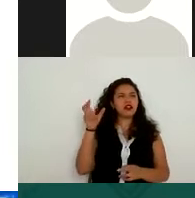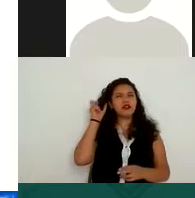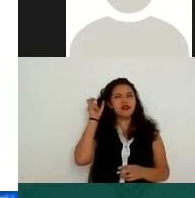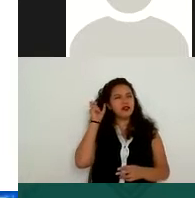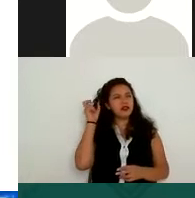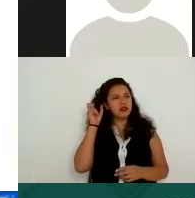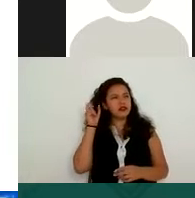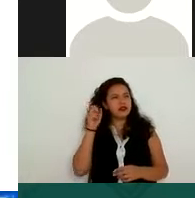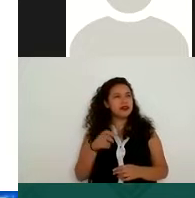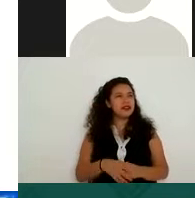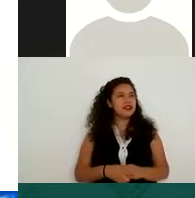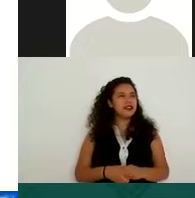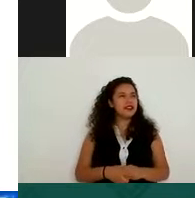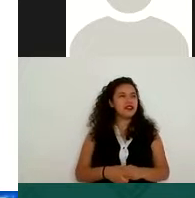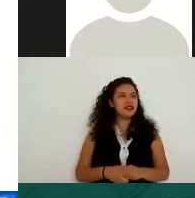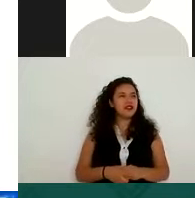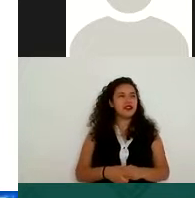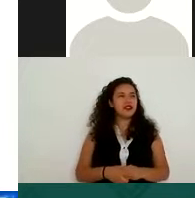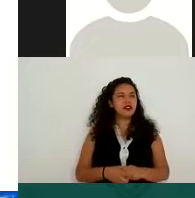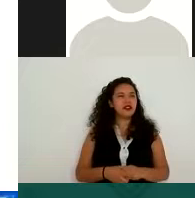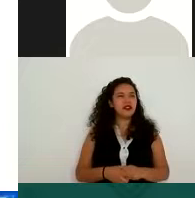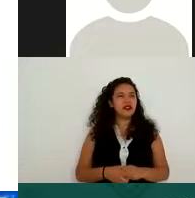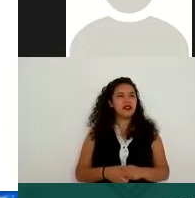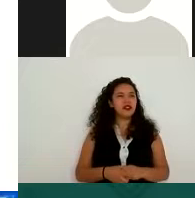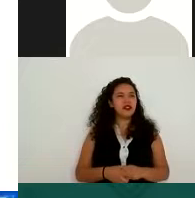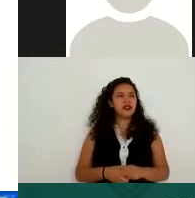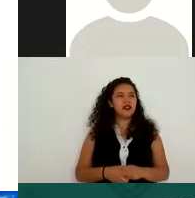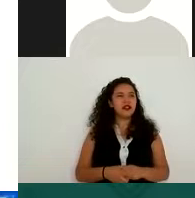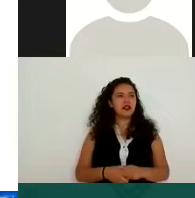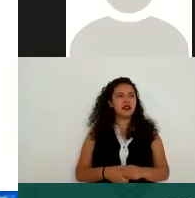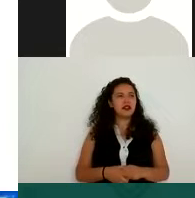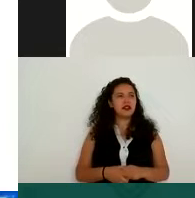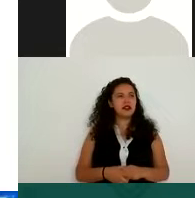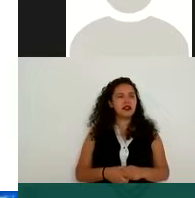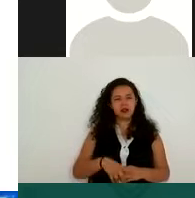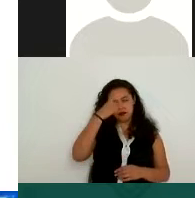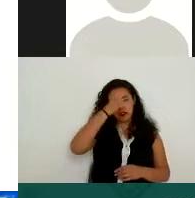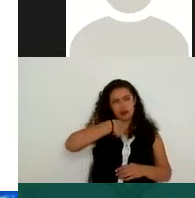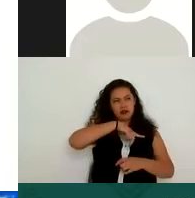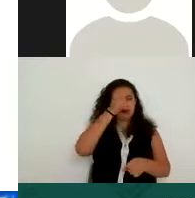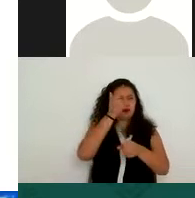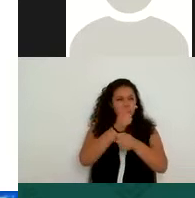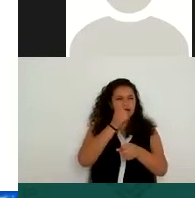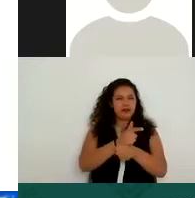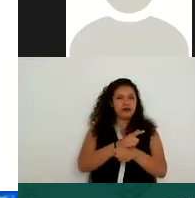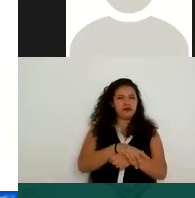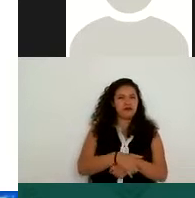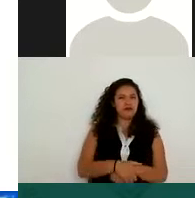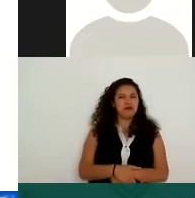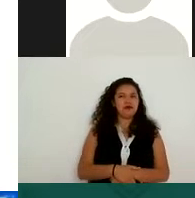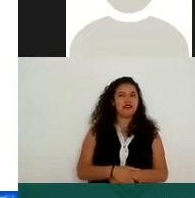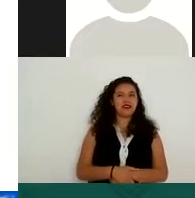opiniones políticas, pues vamos a darnos cuenta, podemos identificar rápidamente que estamos tratando de datos